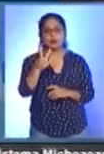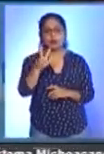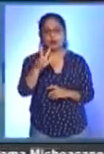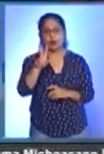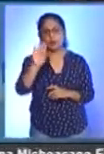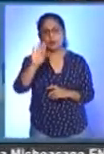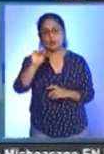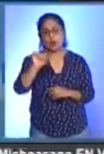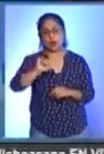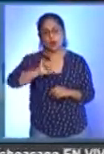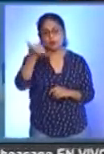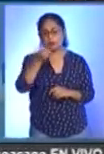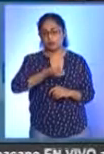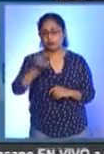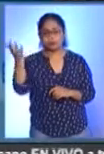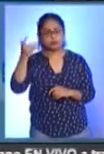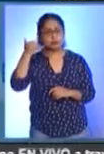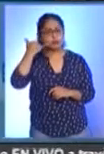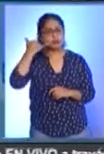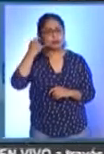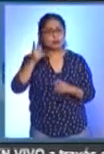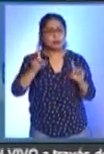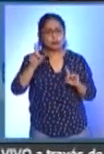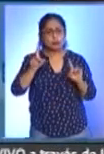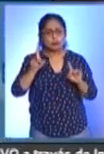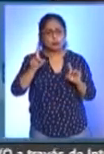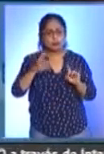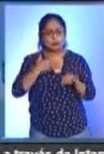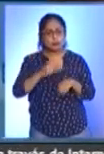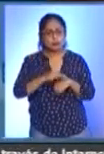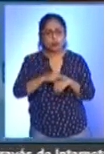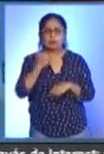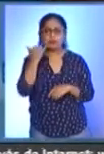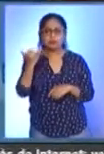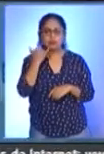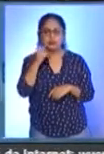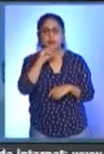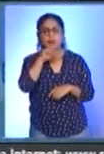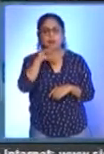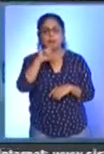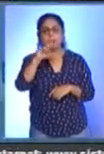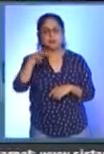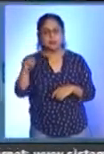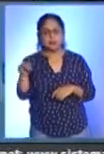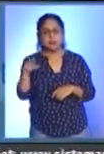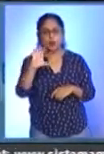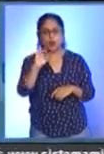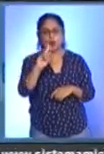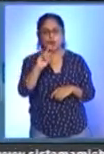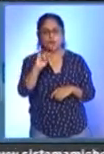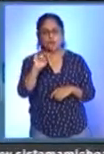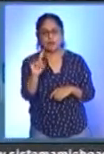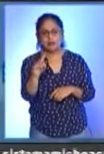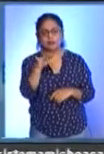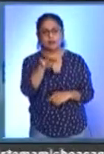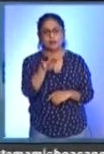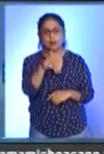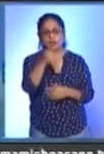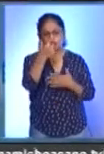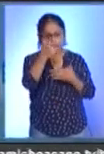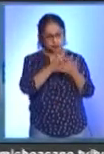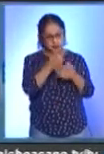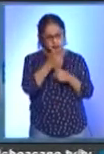líneas para resolver todas sus dudas médicas, así como el micrositio Mitch COVID-19, donde encontrará toda la información del